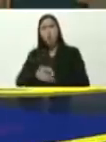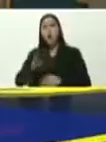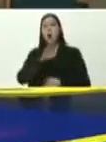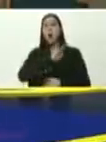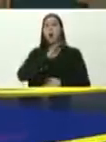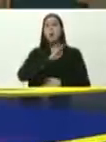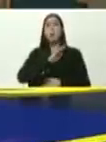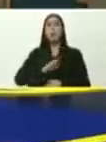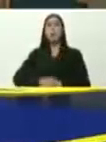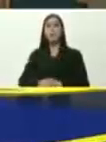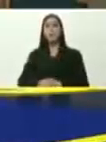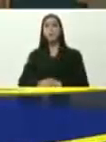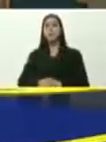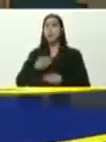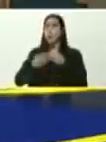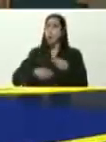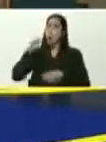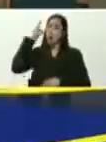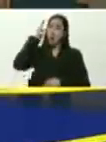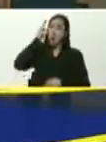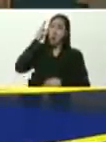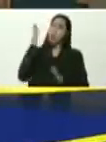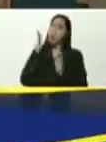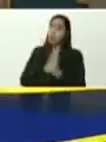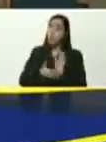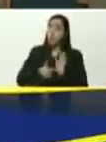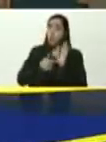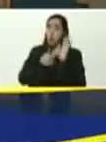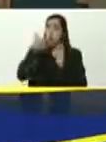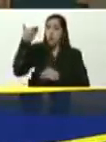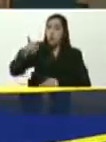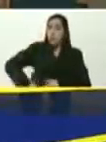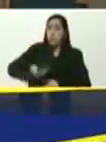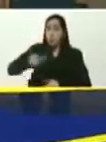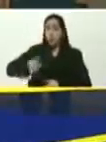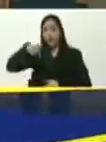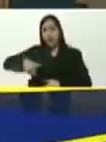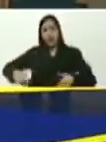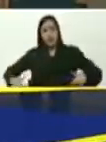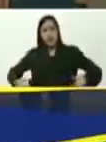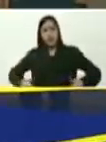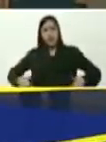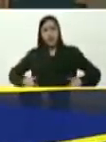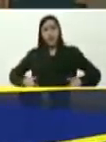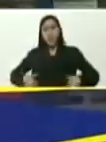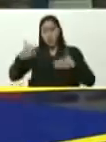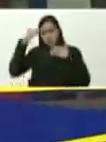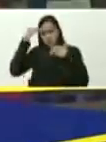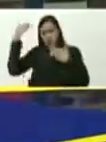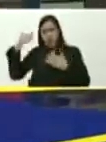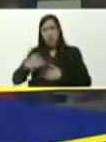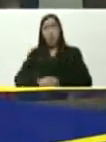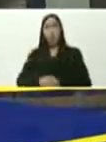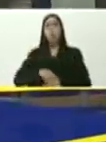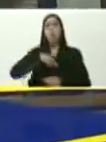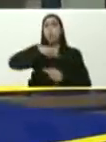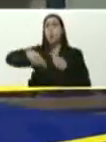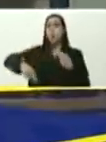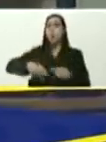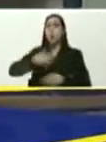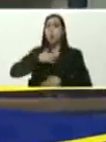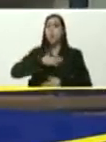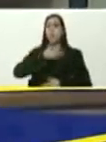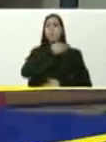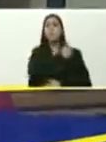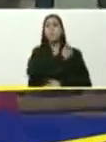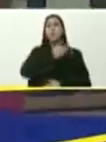ellas han sido, sobre todo mujeres, las protagonistas, de este gran esfuerzo. Un saludo socialista, y revolucionario, mi presidente,